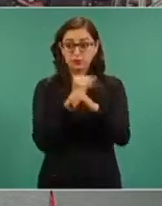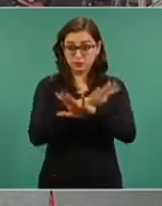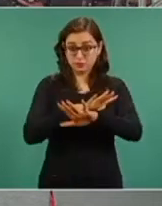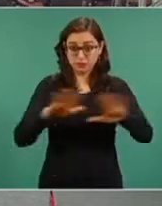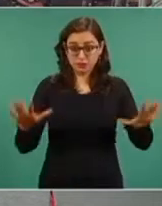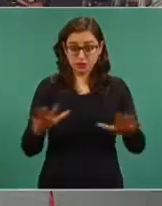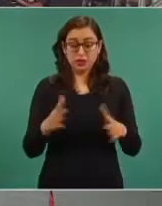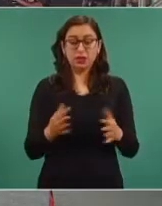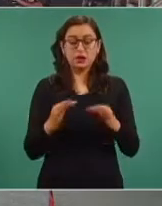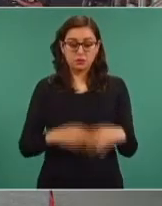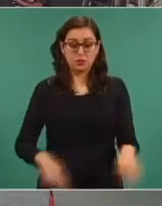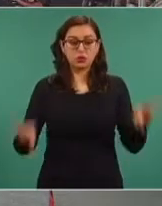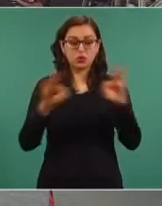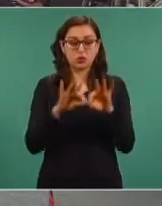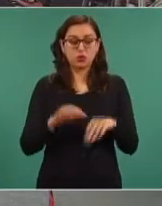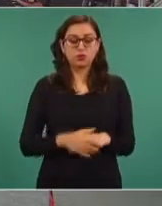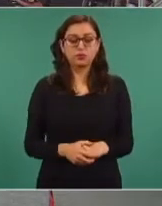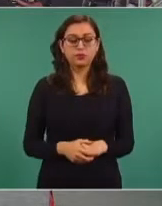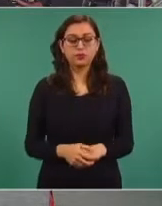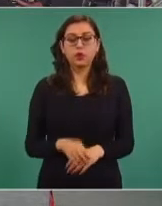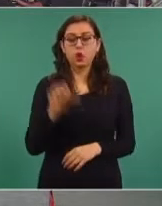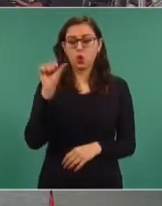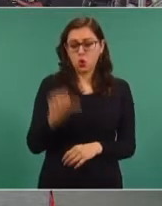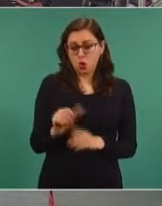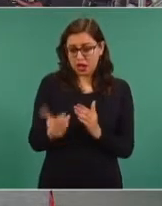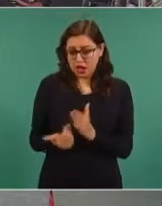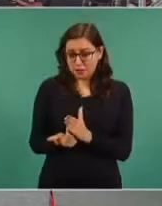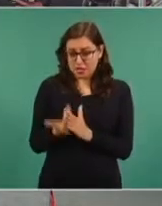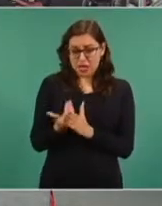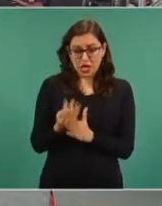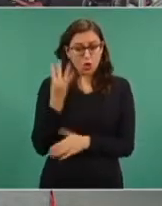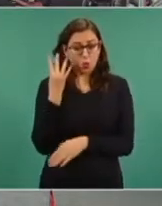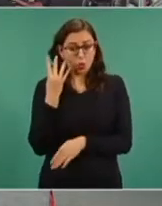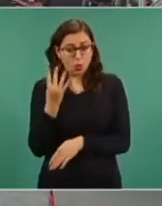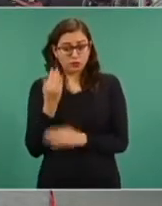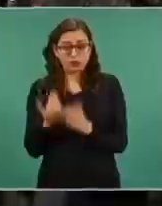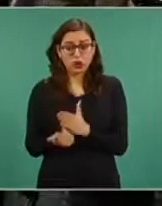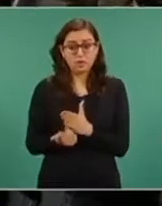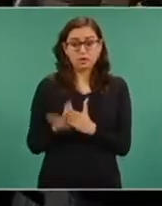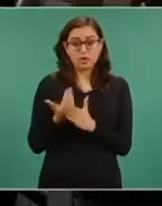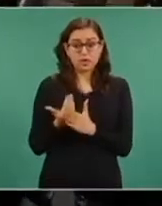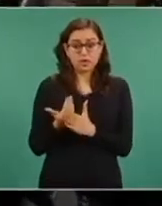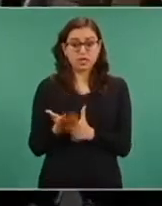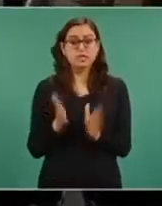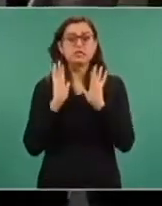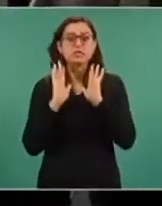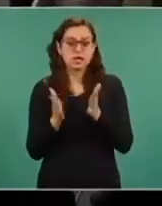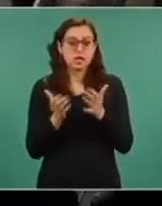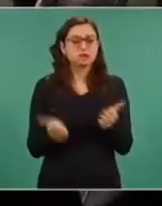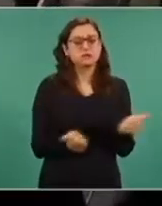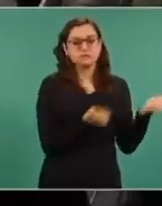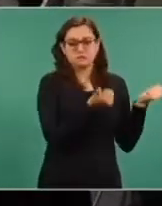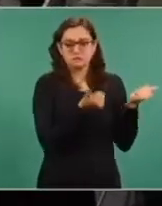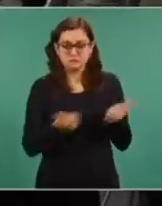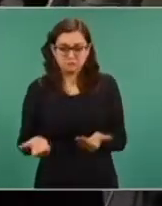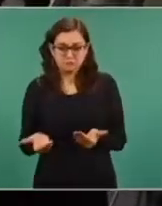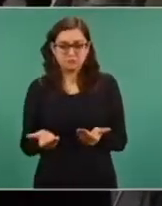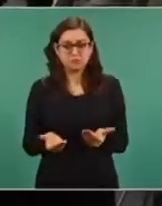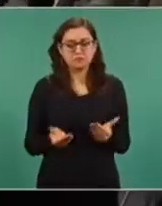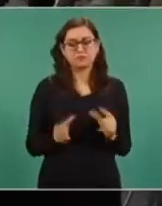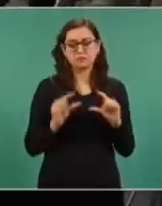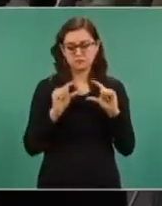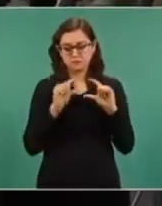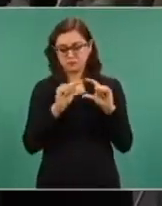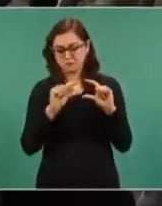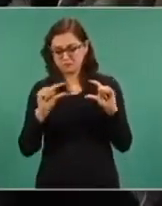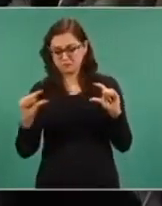Hoy a las 4.05 horas de la mañana llegó, como habíamos anunciado, el embarque del granel de